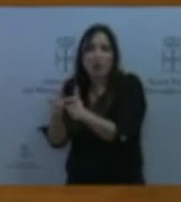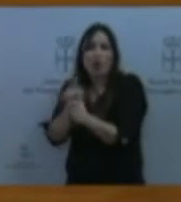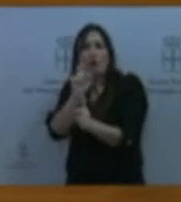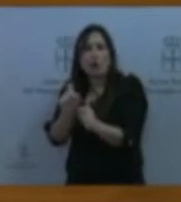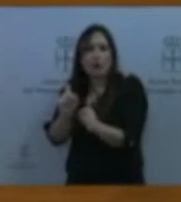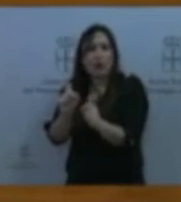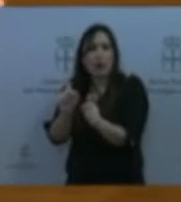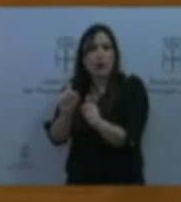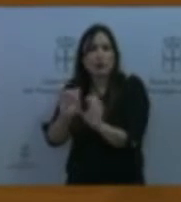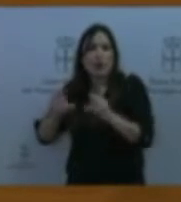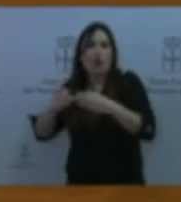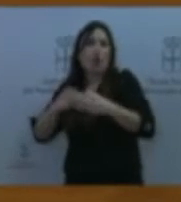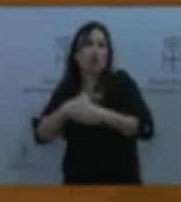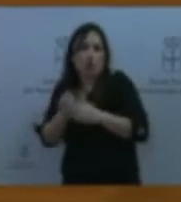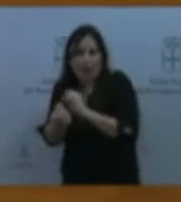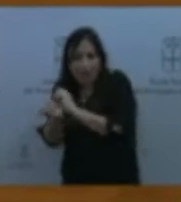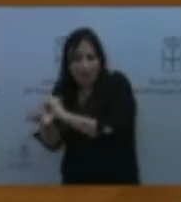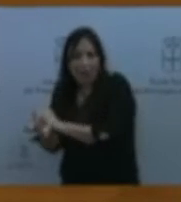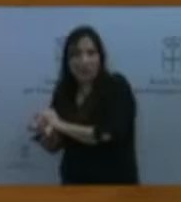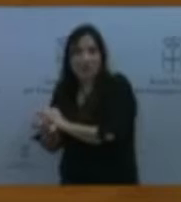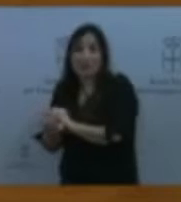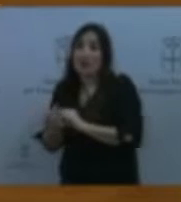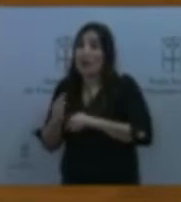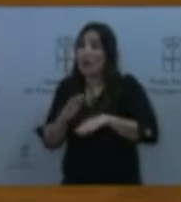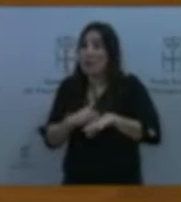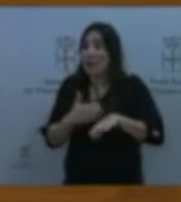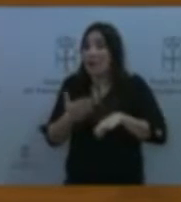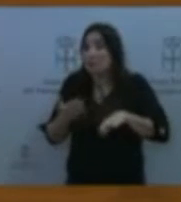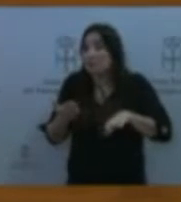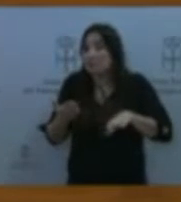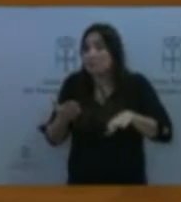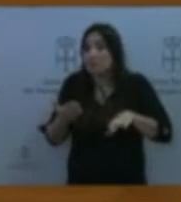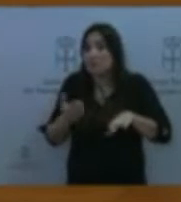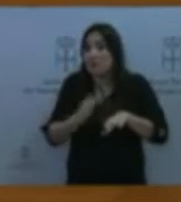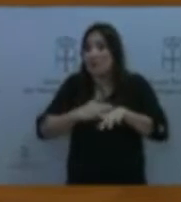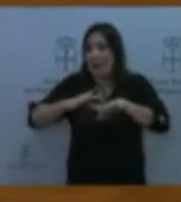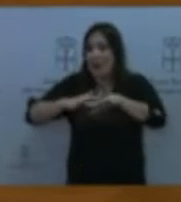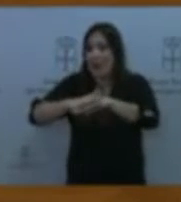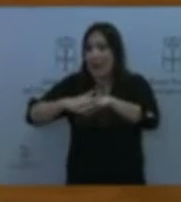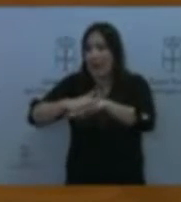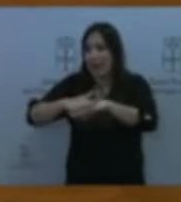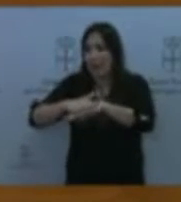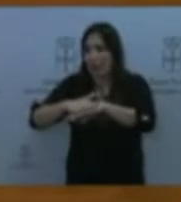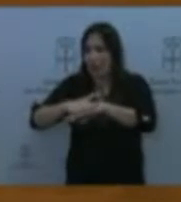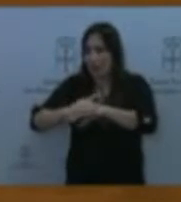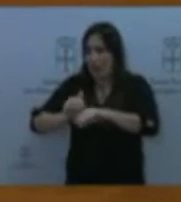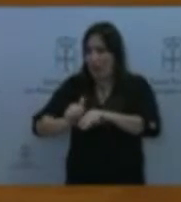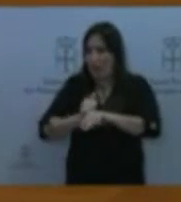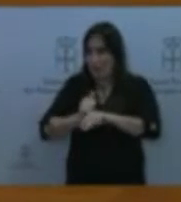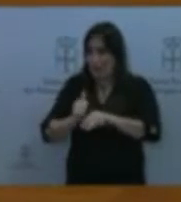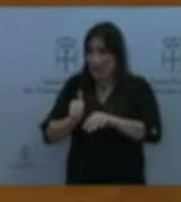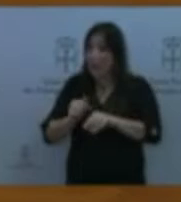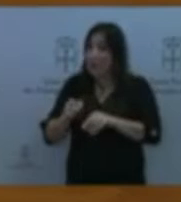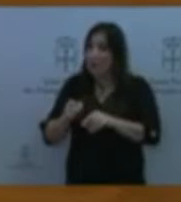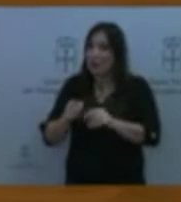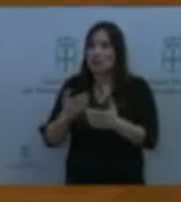para, entre otras cosas, mantener una red clientelar, que eso va en perjuicio del uso y la gestión de los servicios públicos.